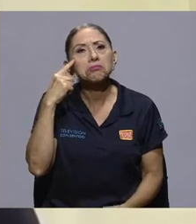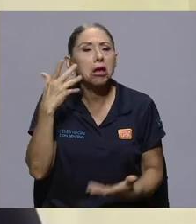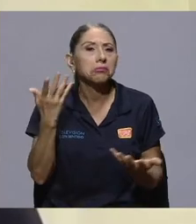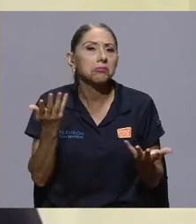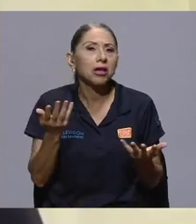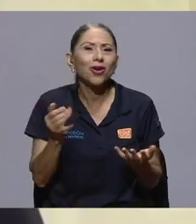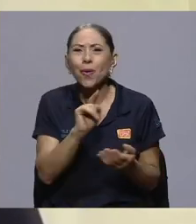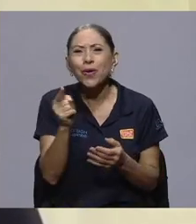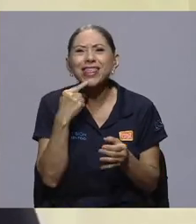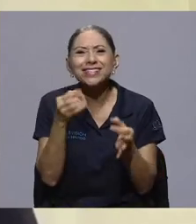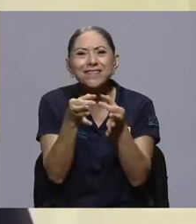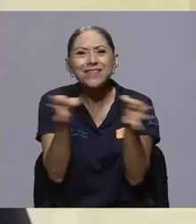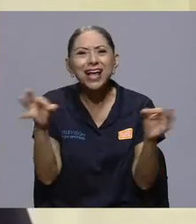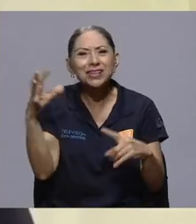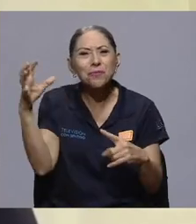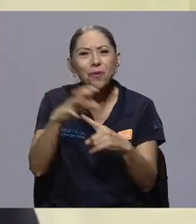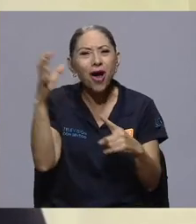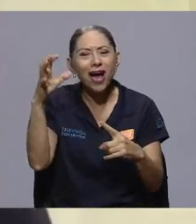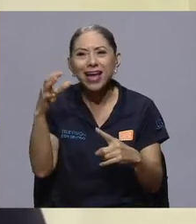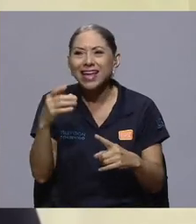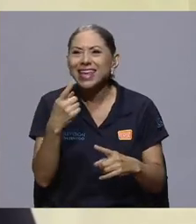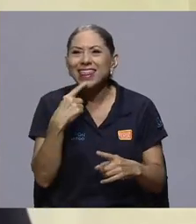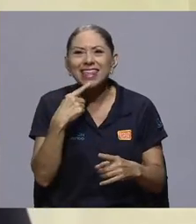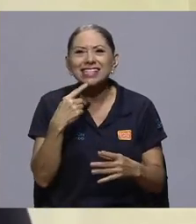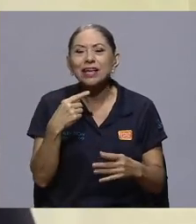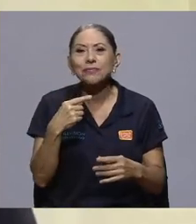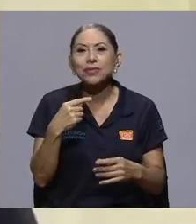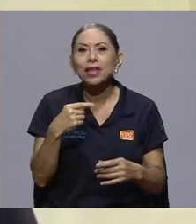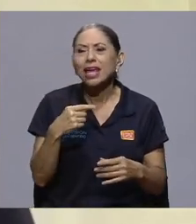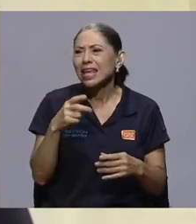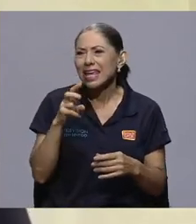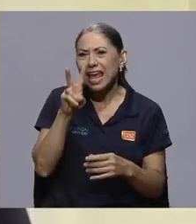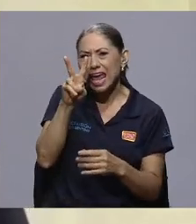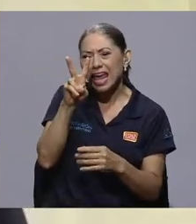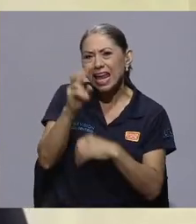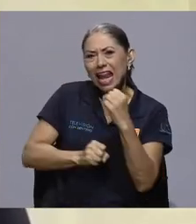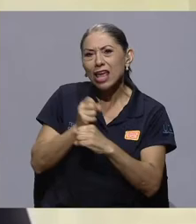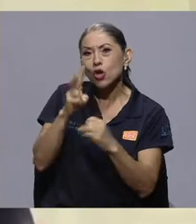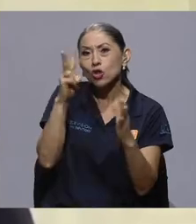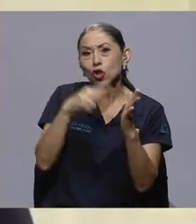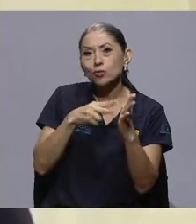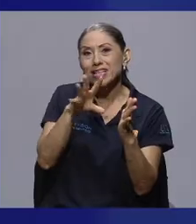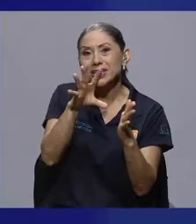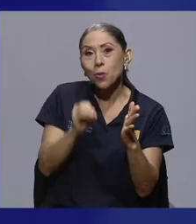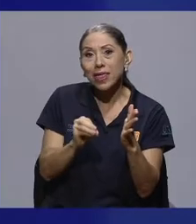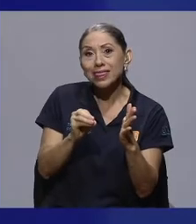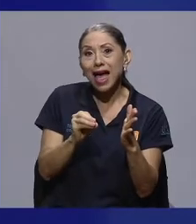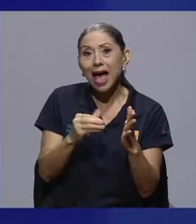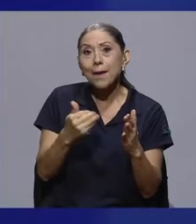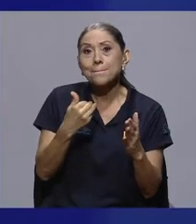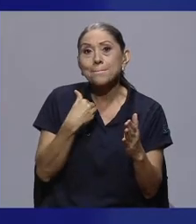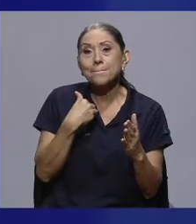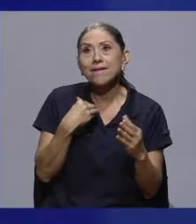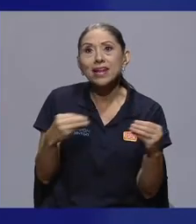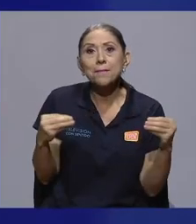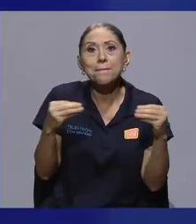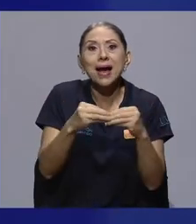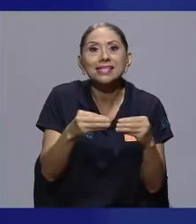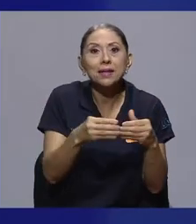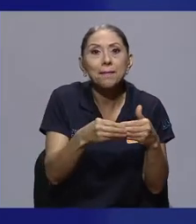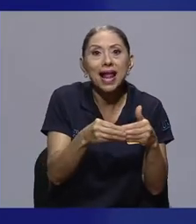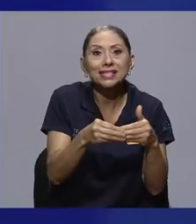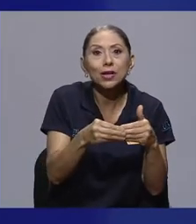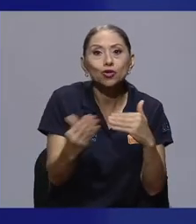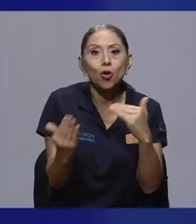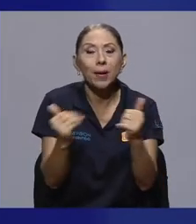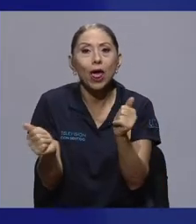como dice el dicho este, que se usa mucho, que en el 2050 va a haber más plástico que peces en el océano. Perdón, al 2050 tal vez no